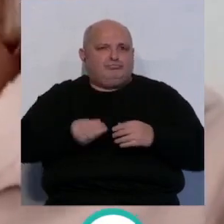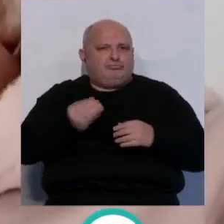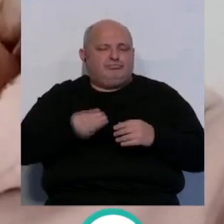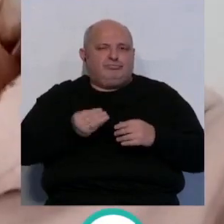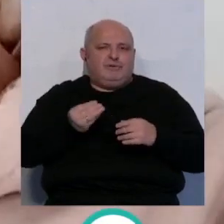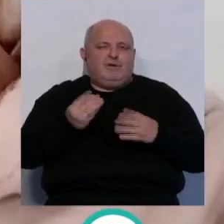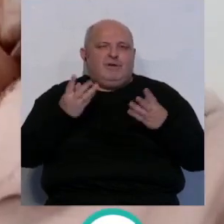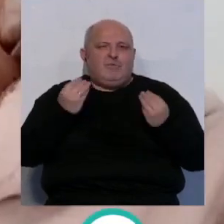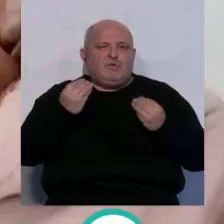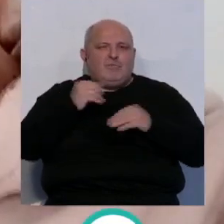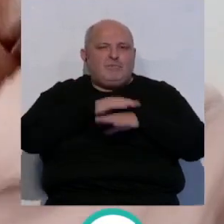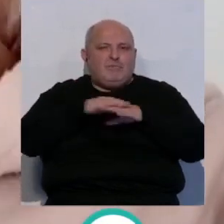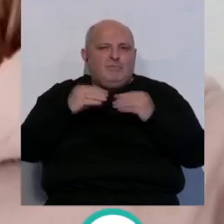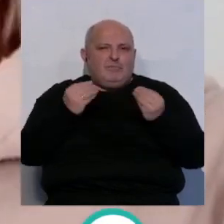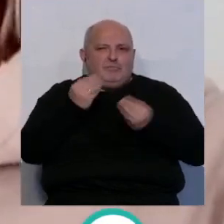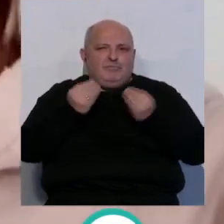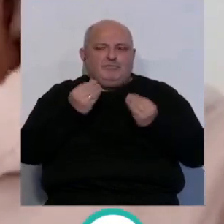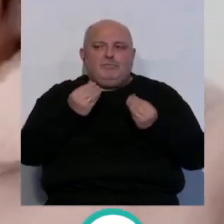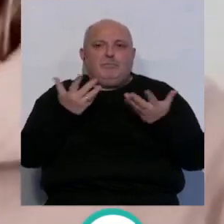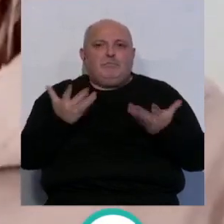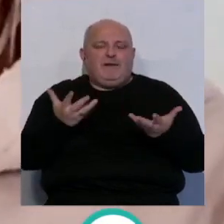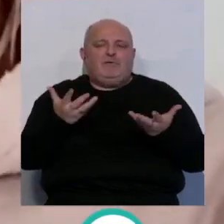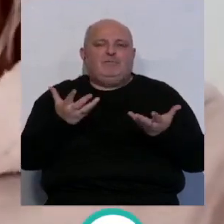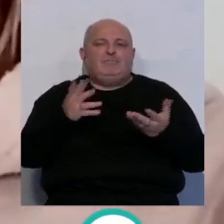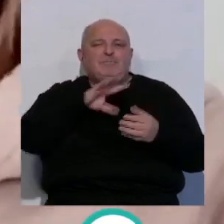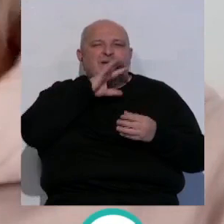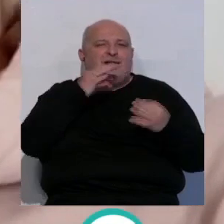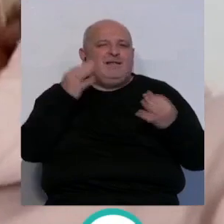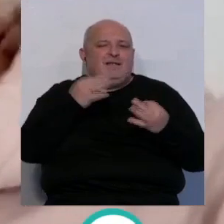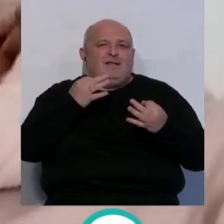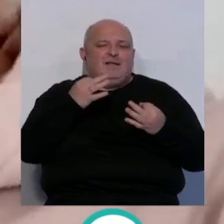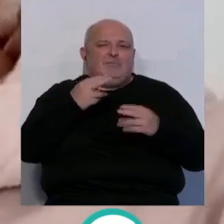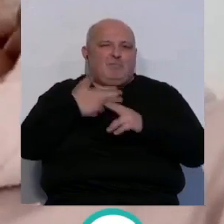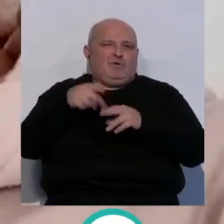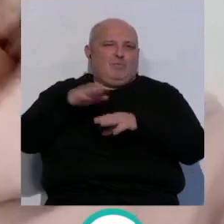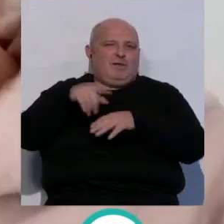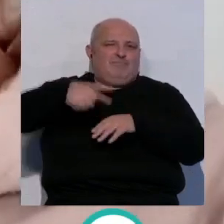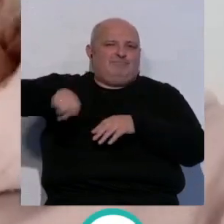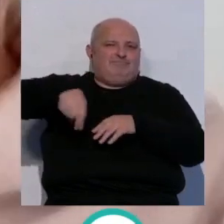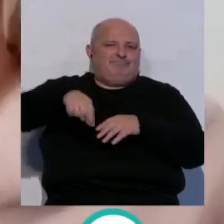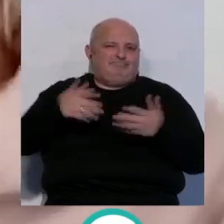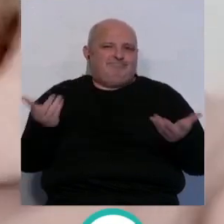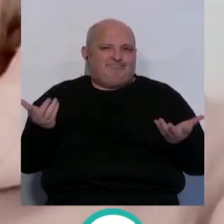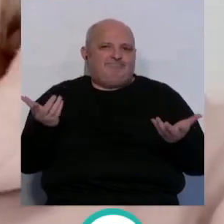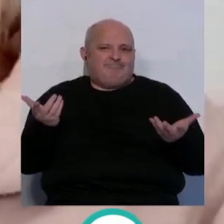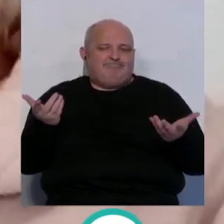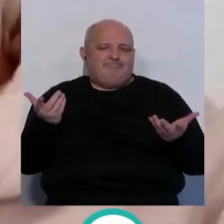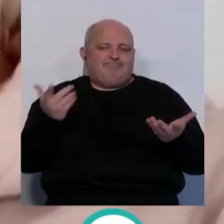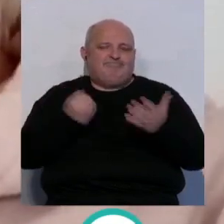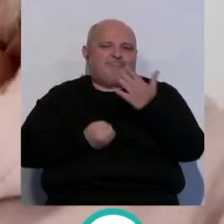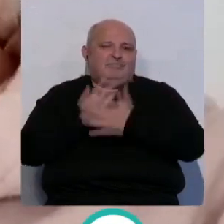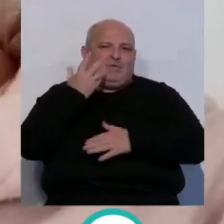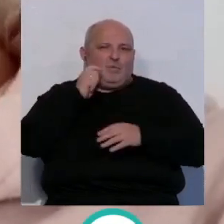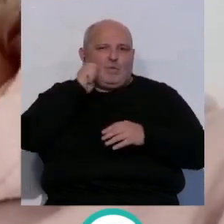muchísimos minerales tiene, pero lo malo es gestión política. Sí, es lo que ha ocurrido en